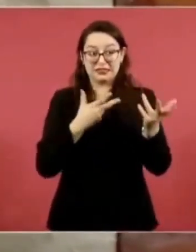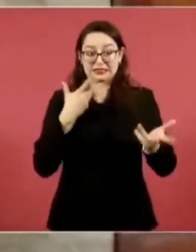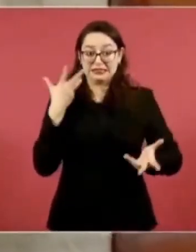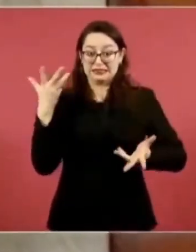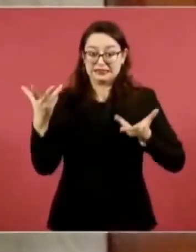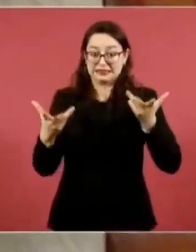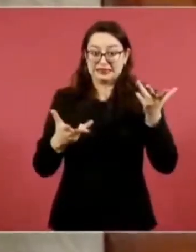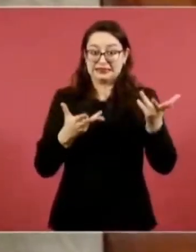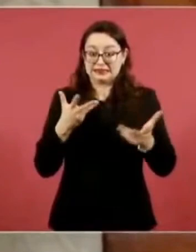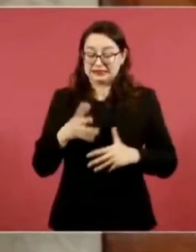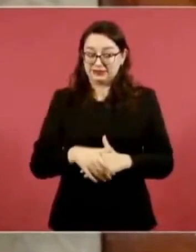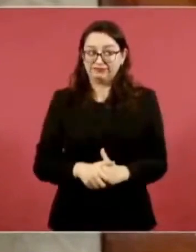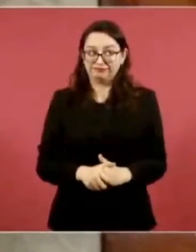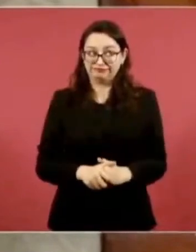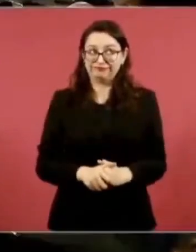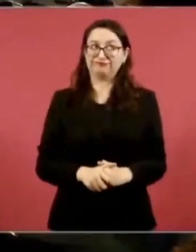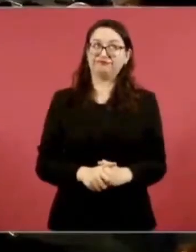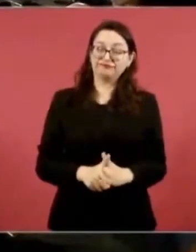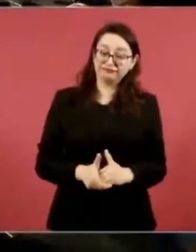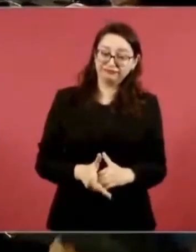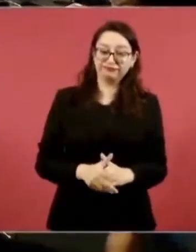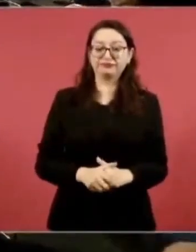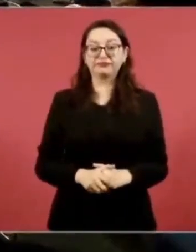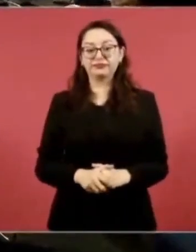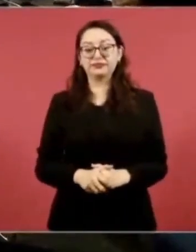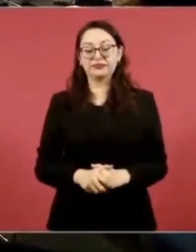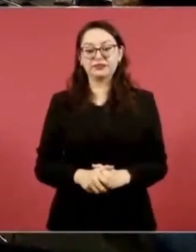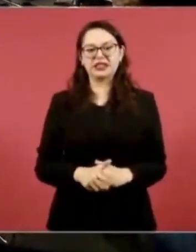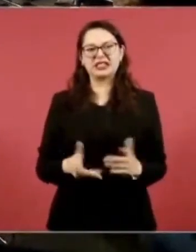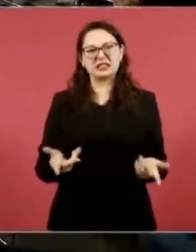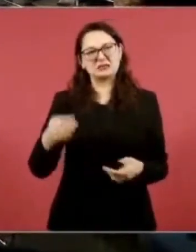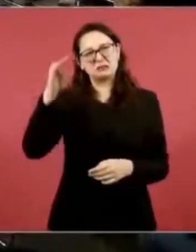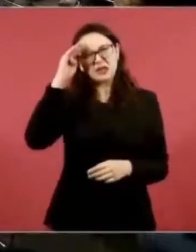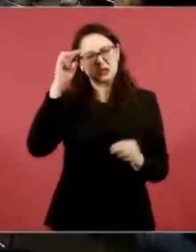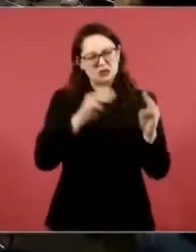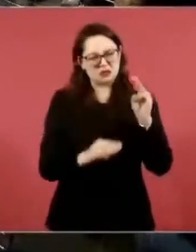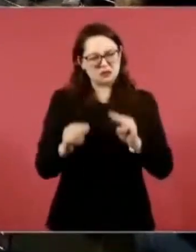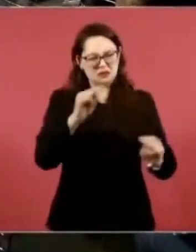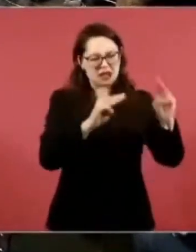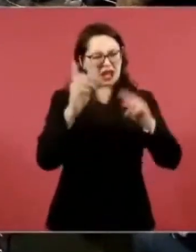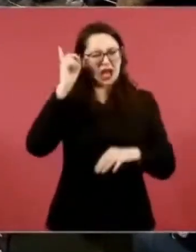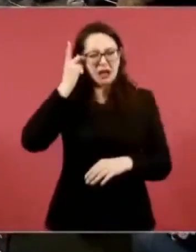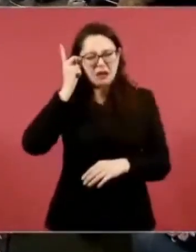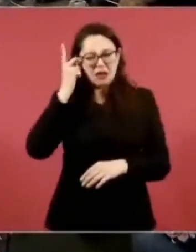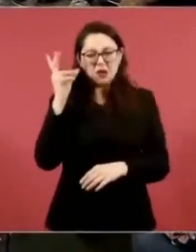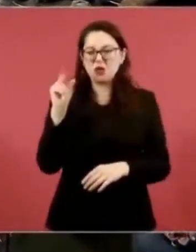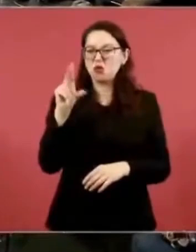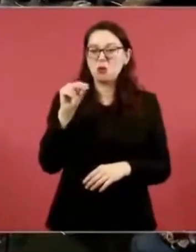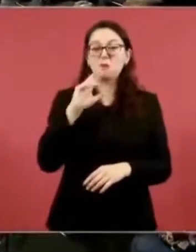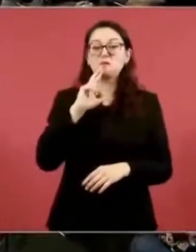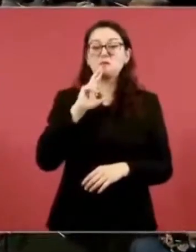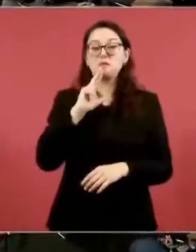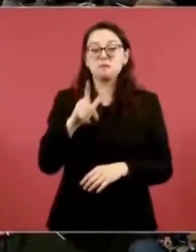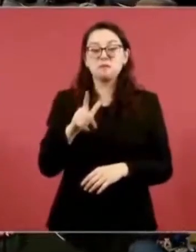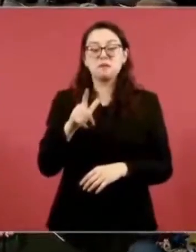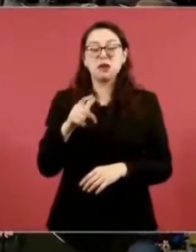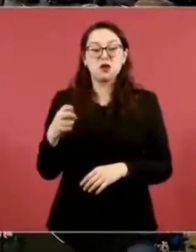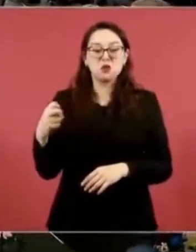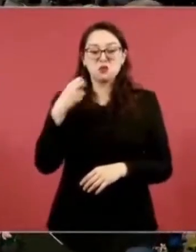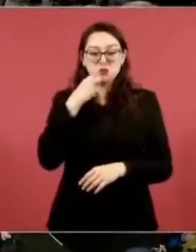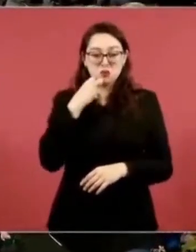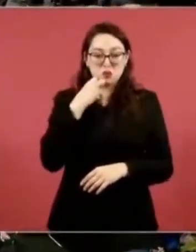Eso sí es mejor la Mula para la Sierra que va para el Baja. Porque no se les arranca.